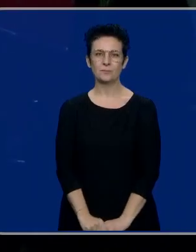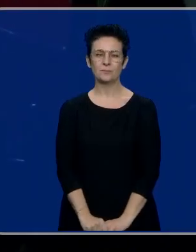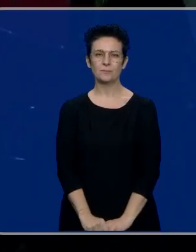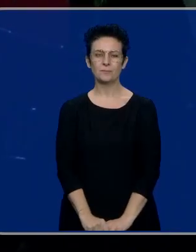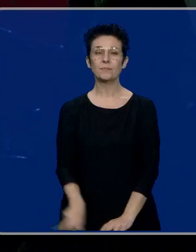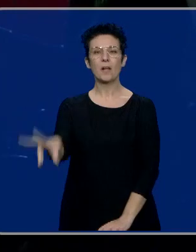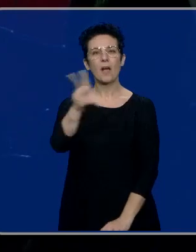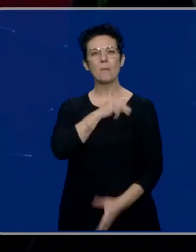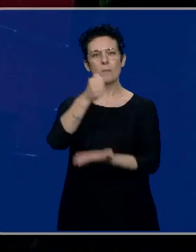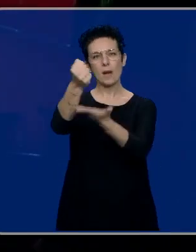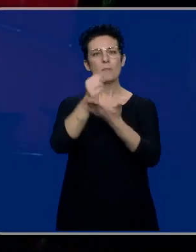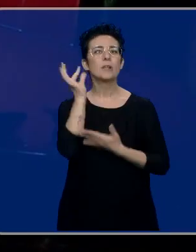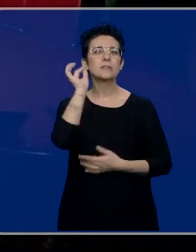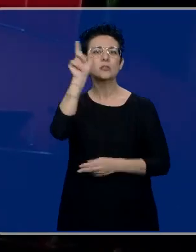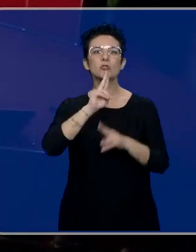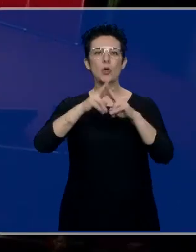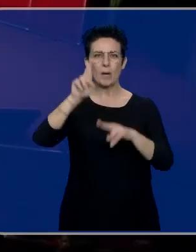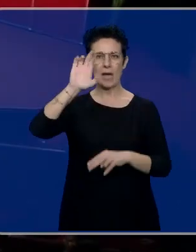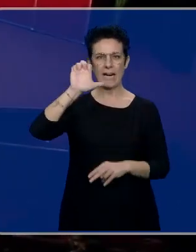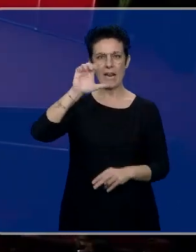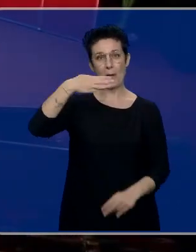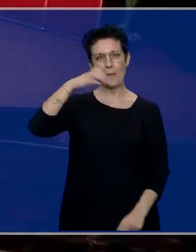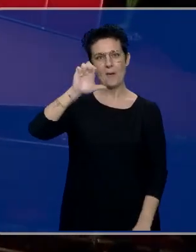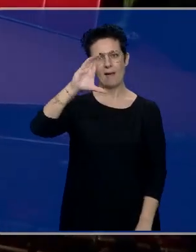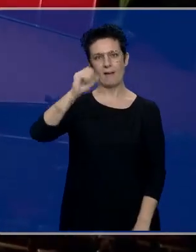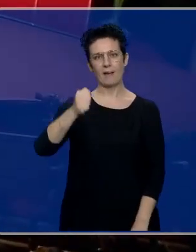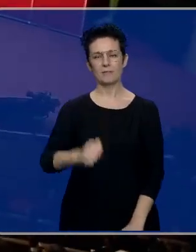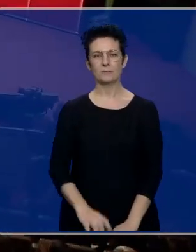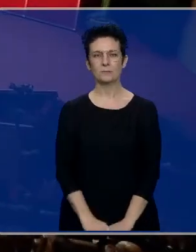Recoge el premio doña Rebeca Scott. Gracias.